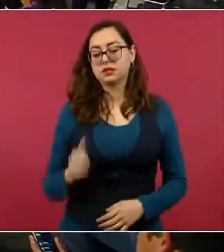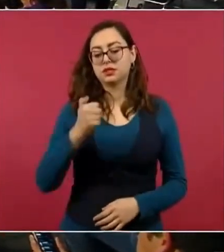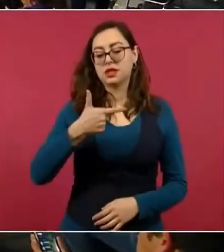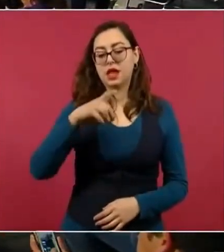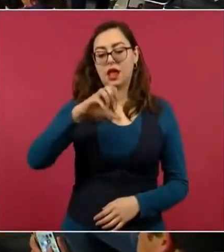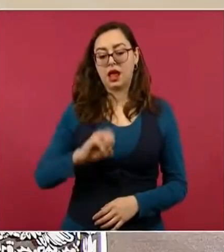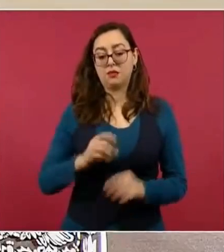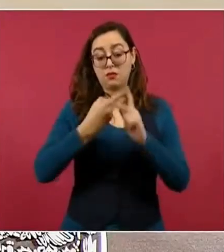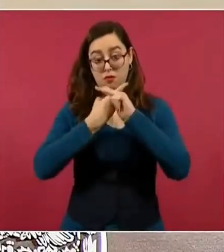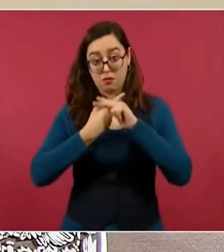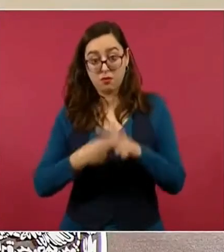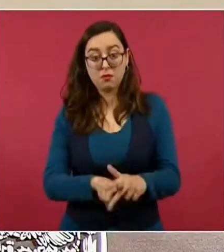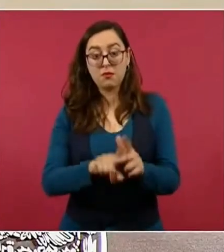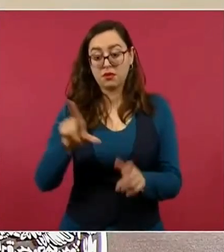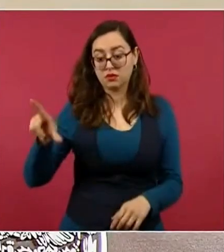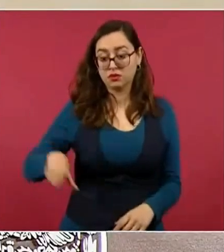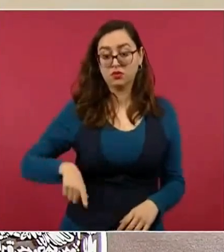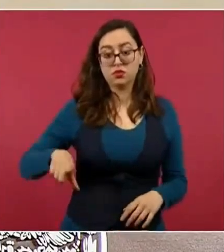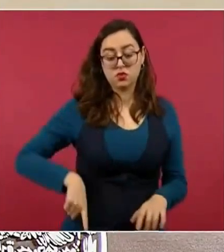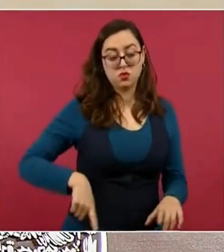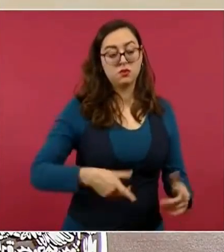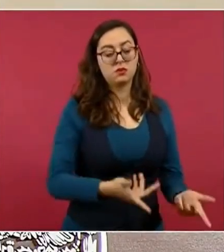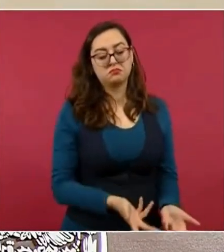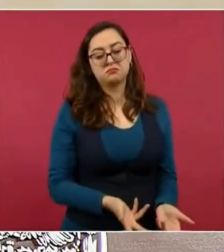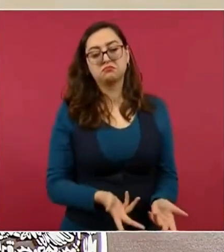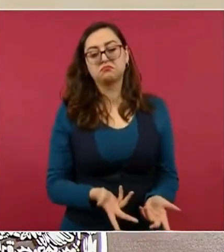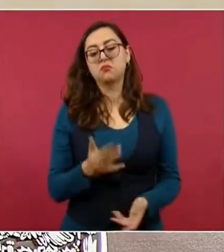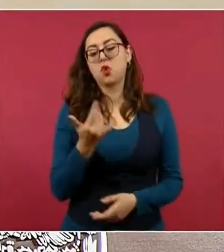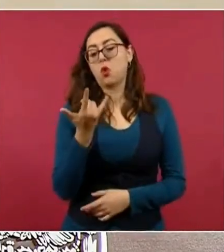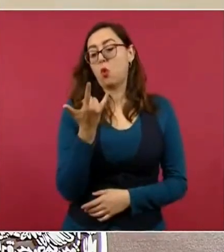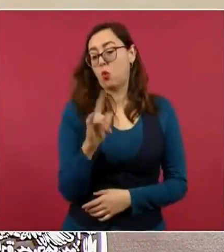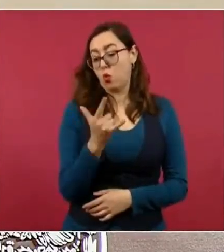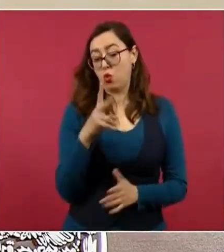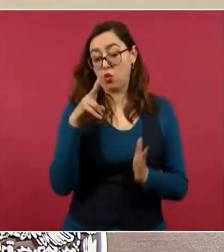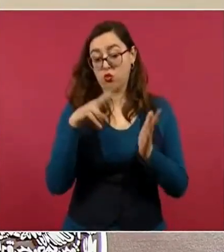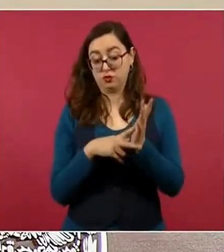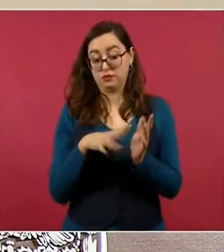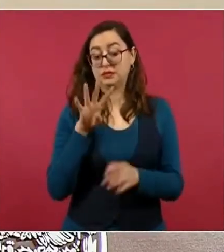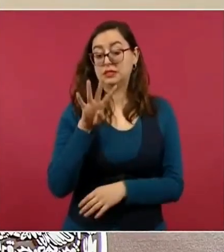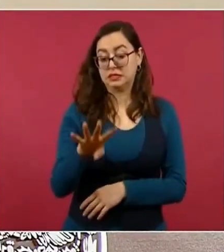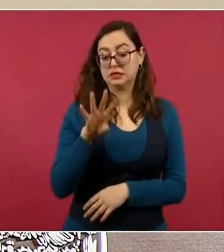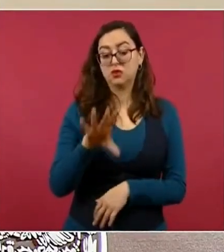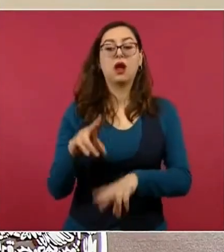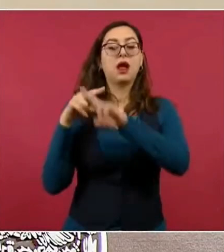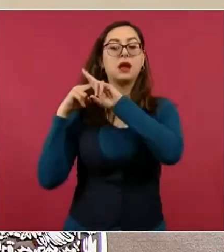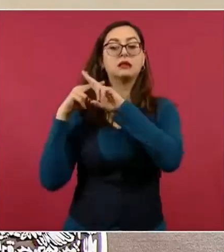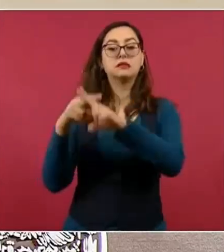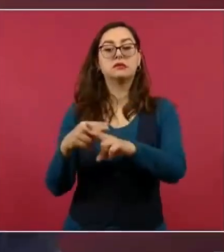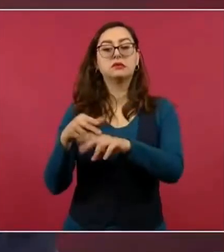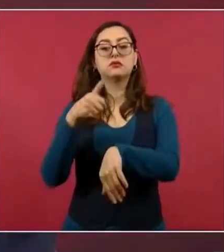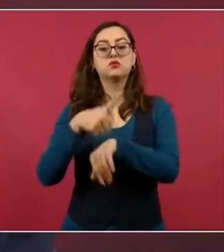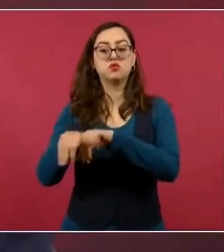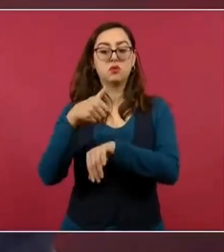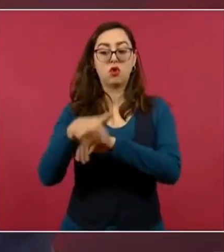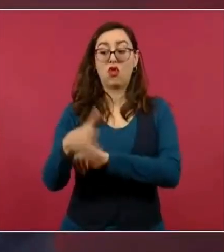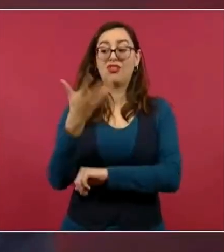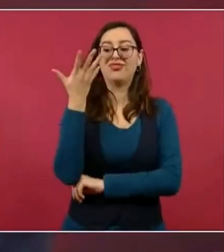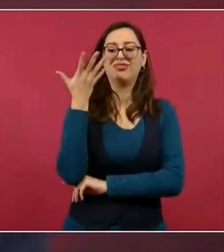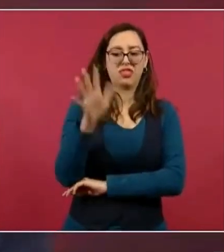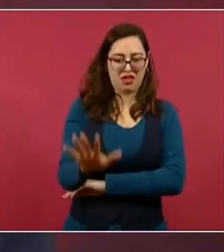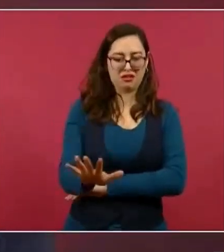incluso en junio del 2019, cuando se cumplieron 10 años de este trágico